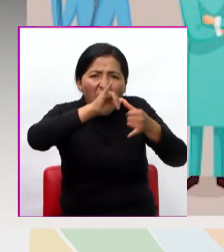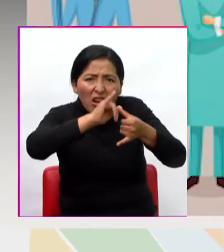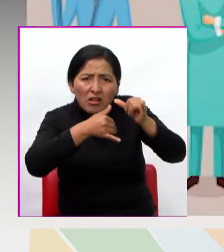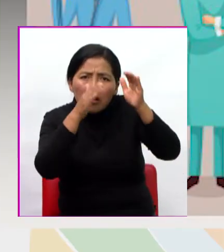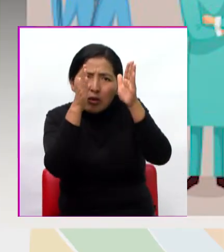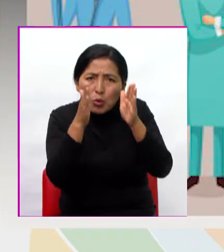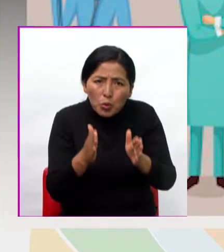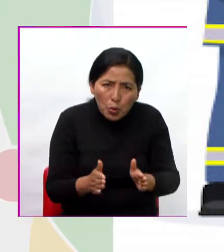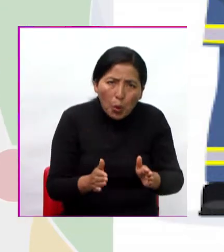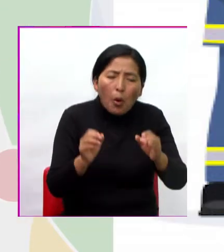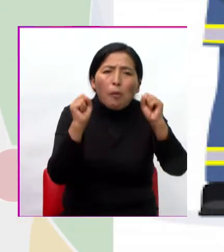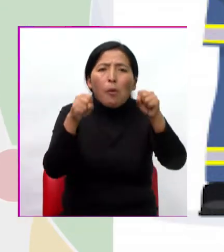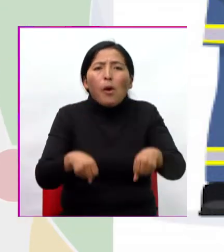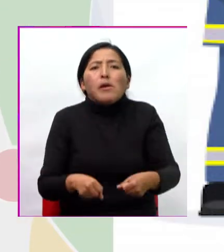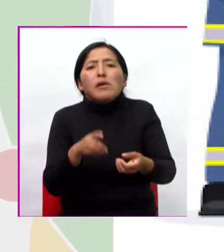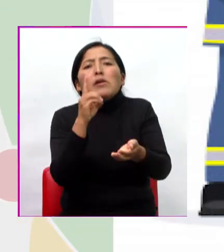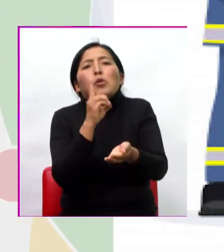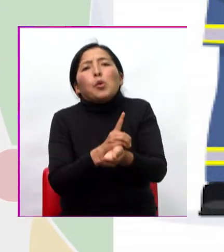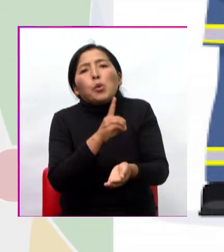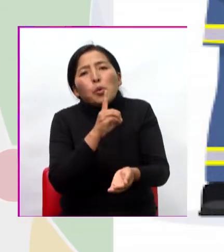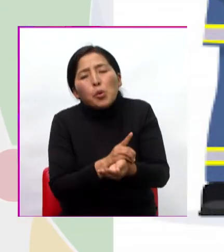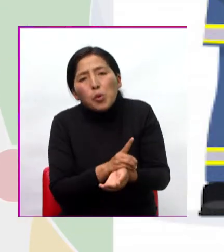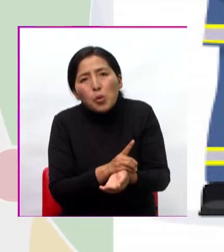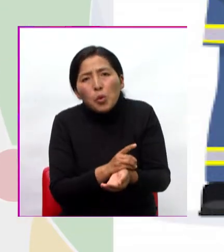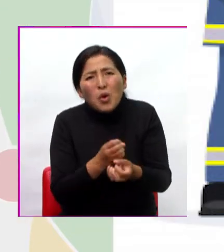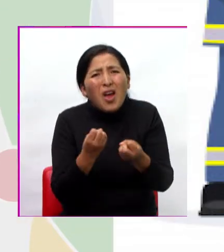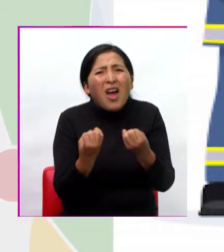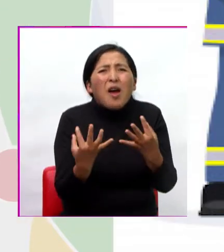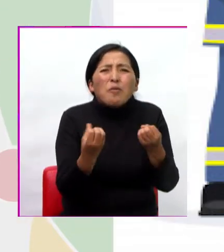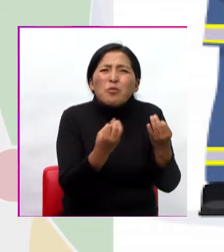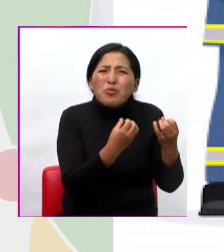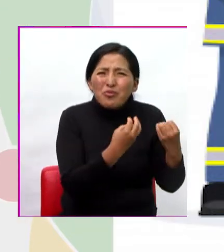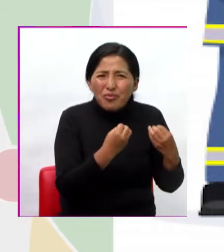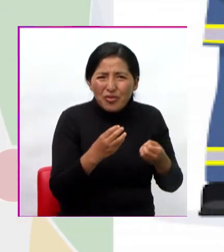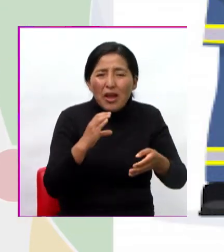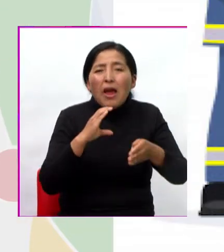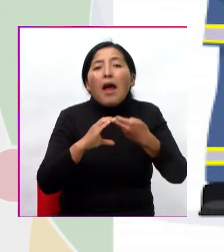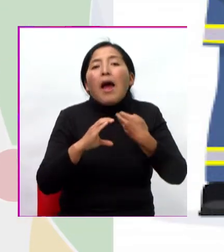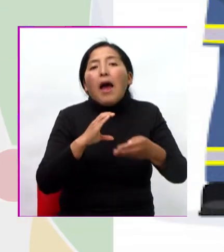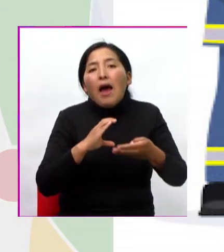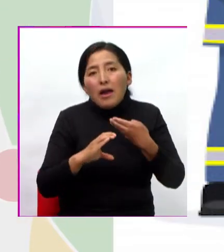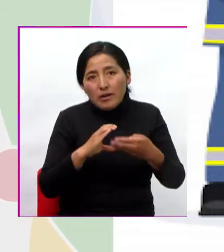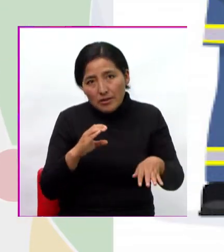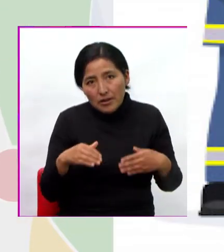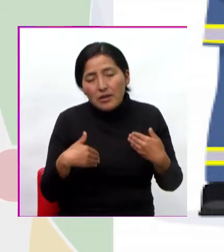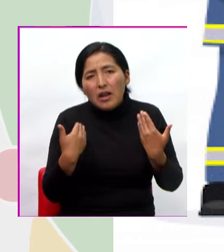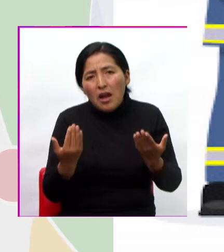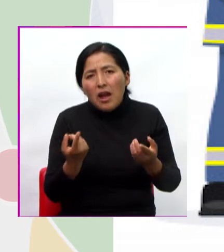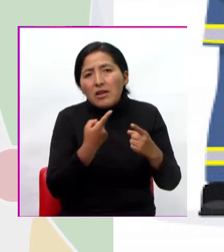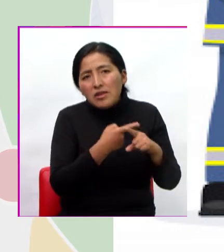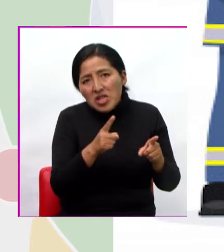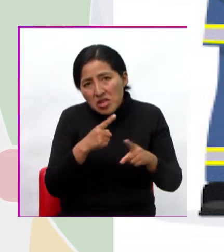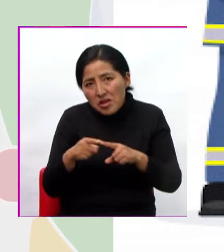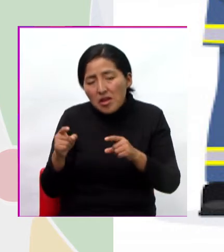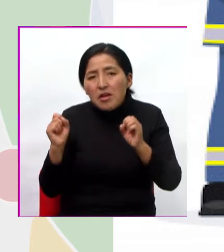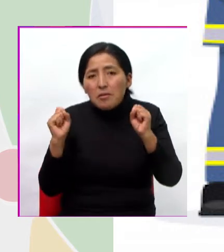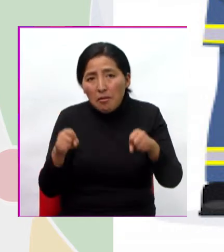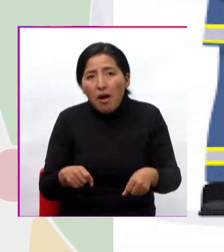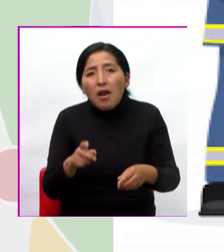Puede ser medicina Muchas carreras que se ofrecen para la vida profesional